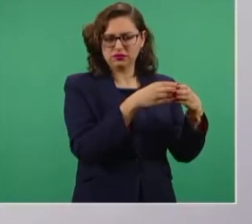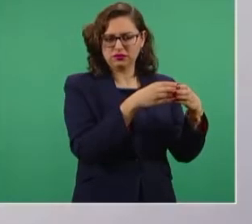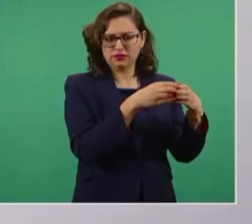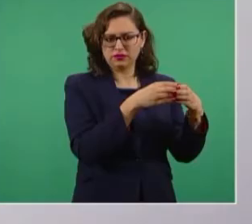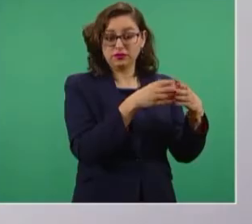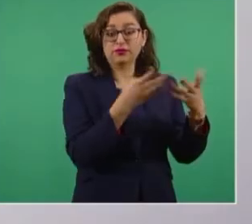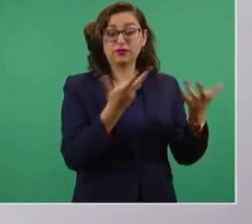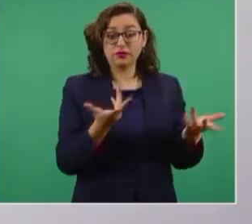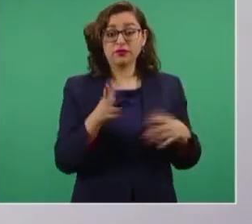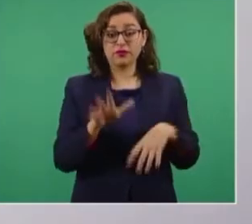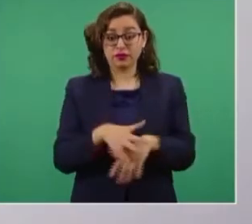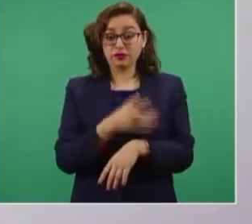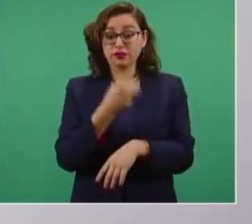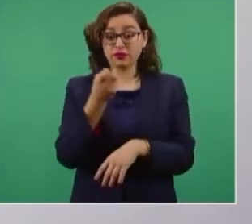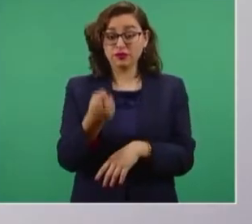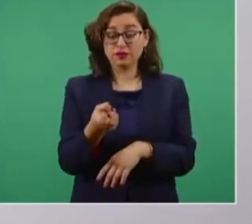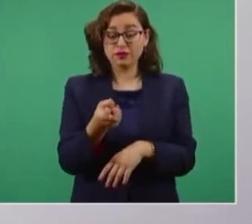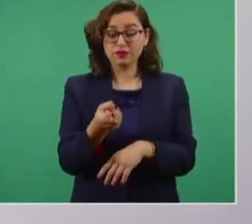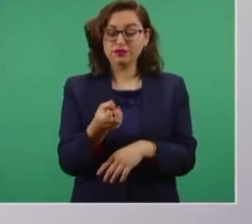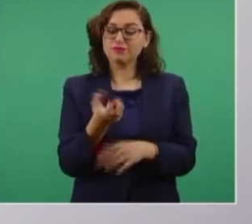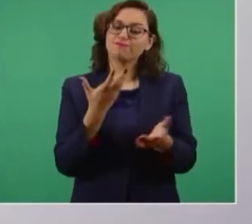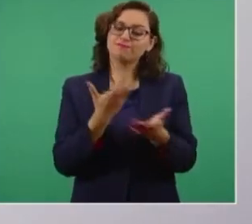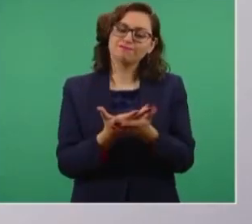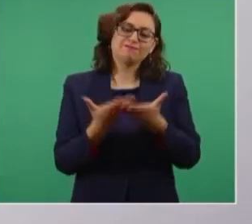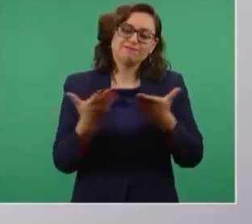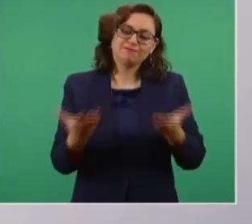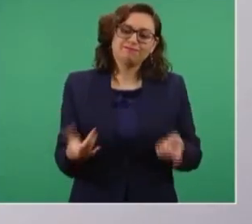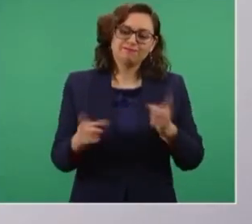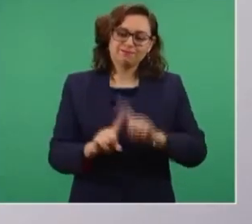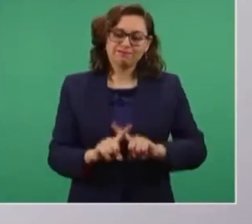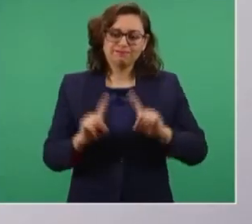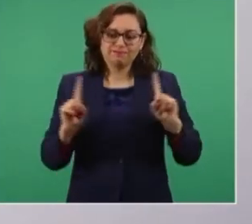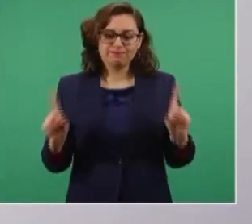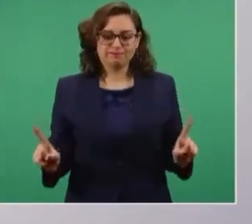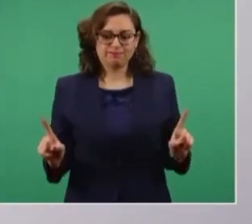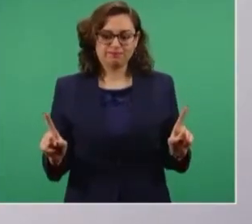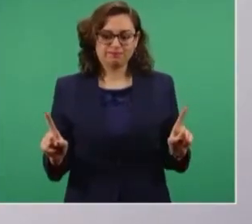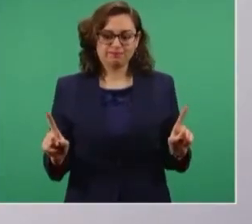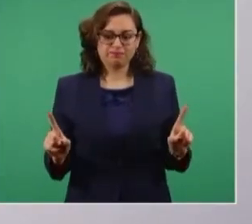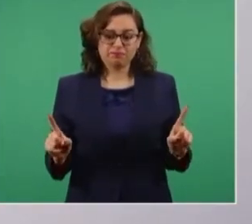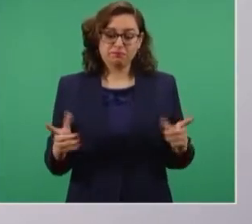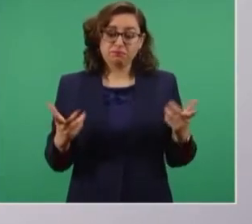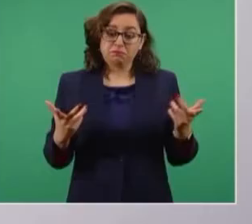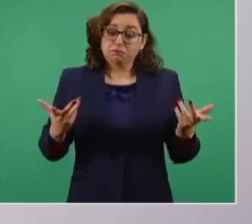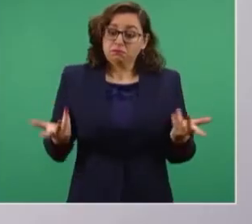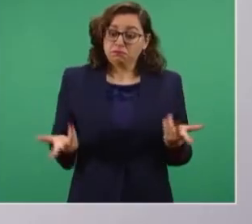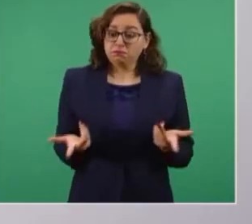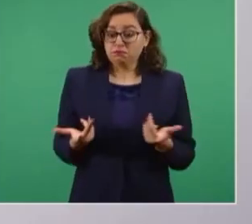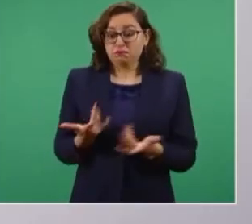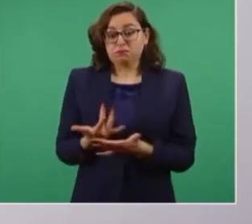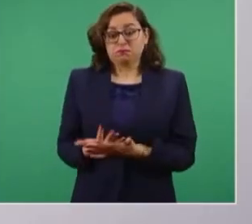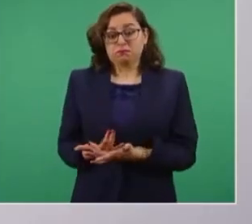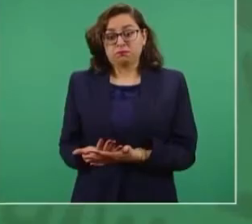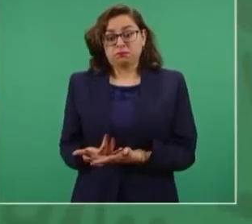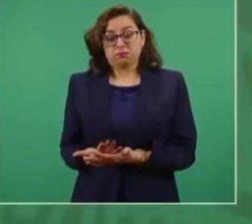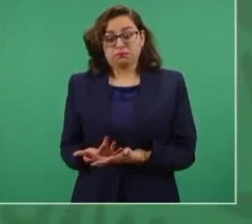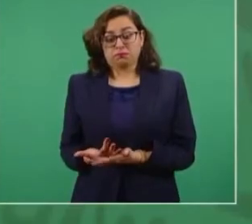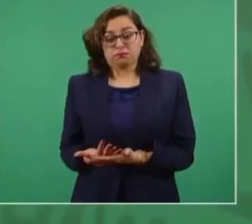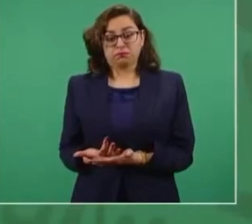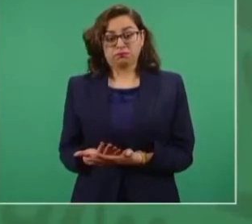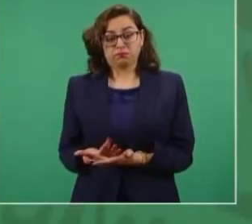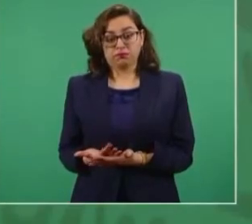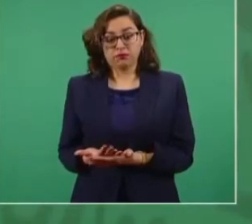por eso ahora las cosas son distintas. no nos adelantemos, hay que esperar